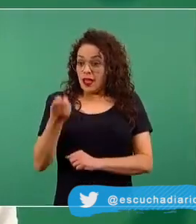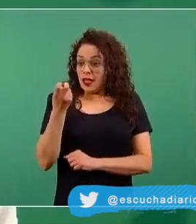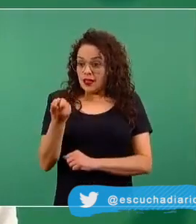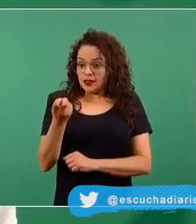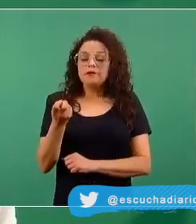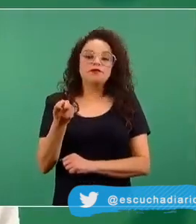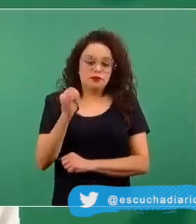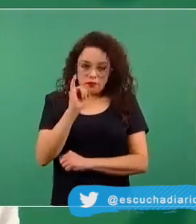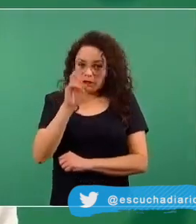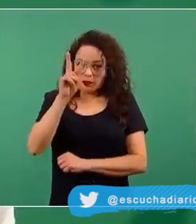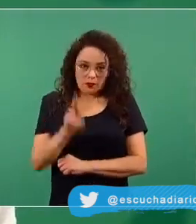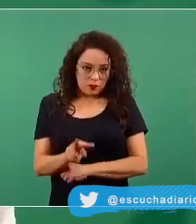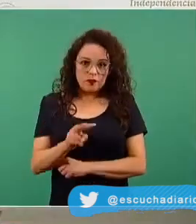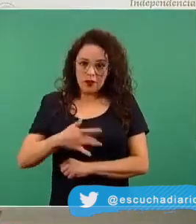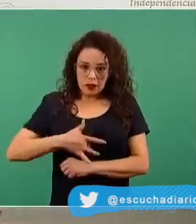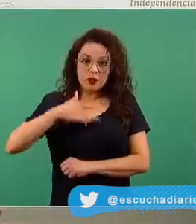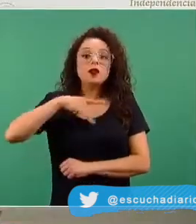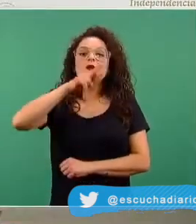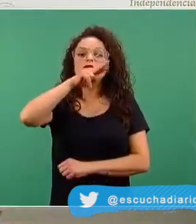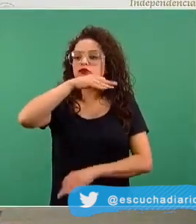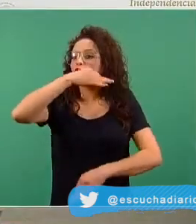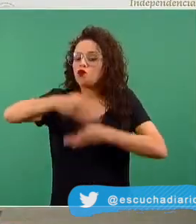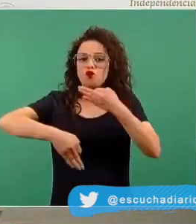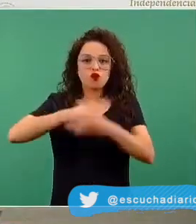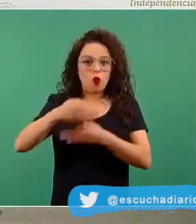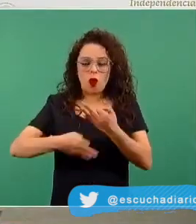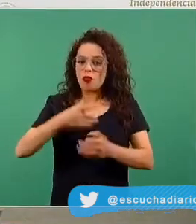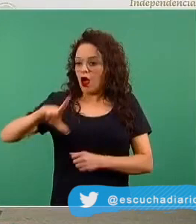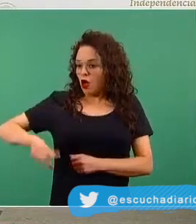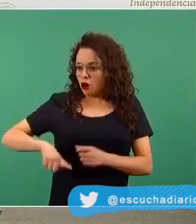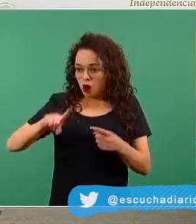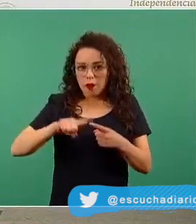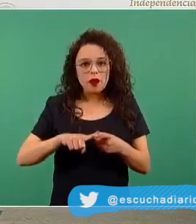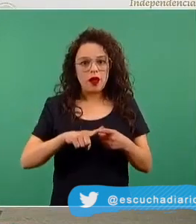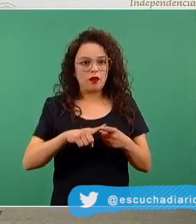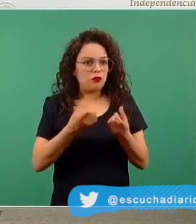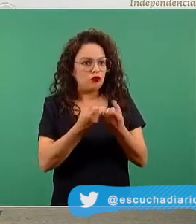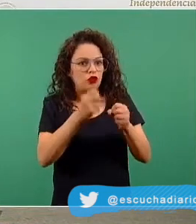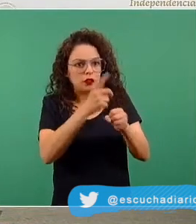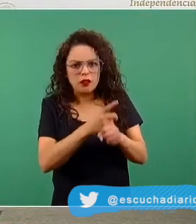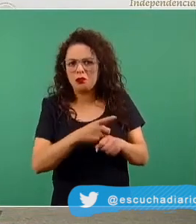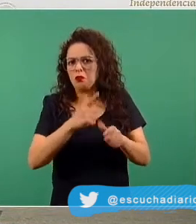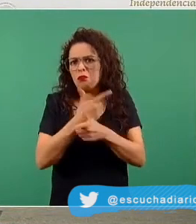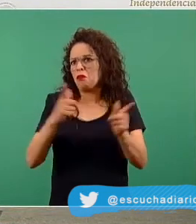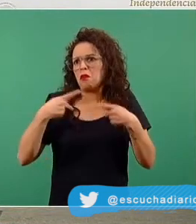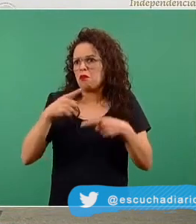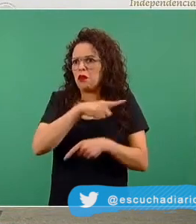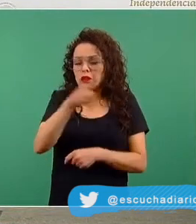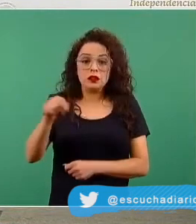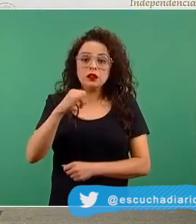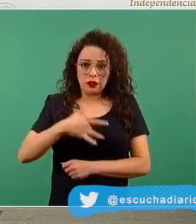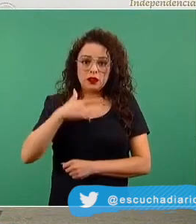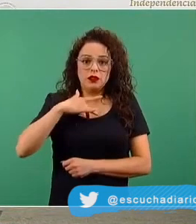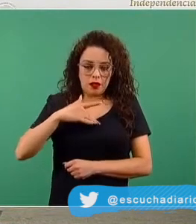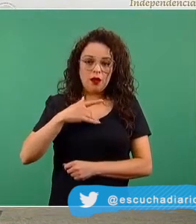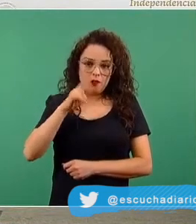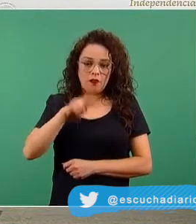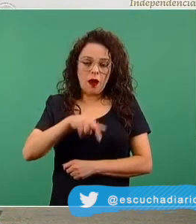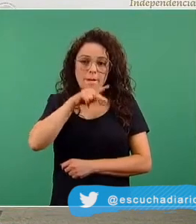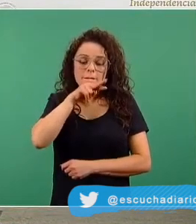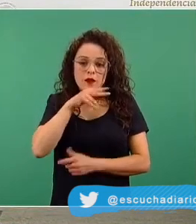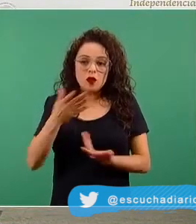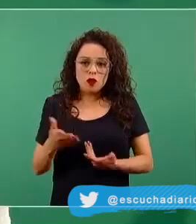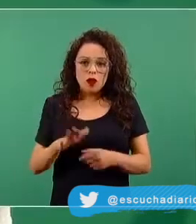luego nos preocupan a todas y todos, a la sociedad, al gobierno, a cualquier persona, porque necesitamos que